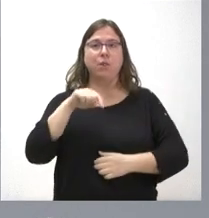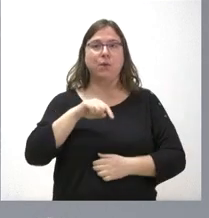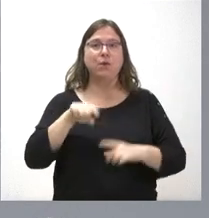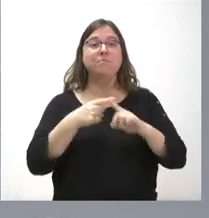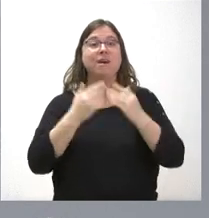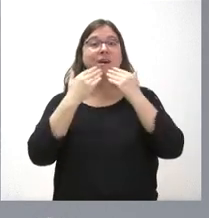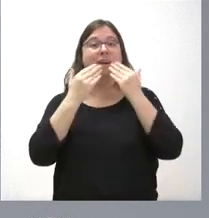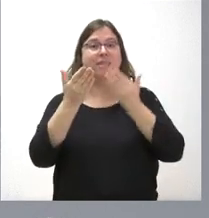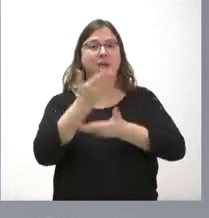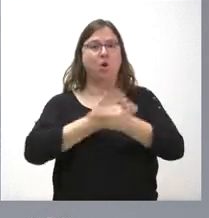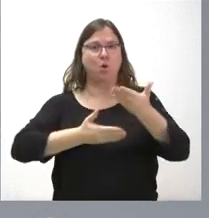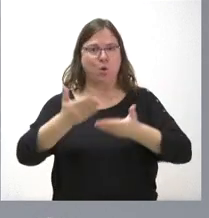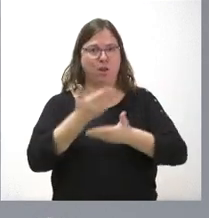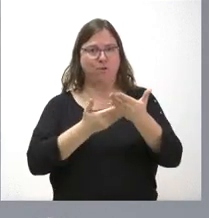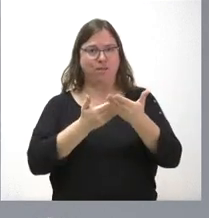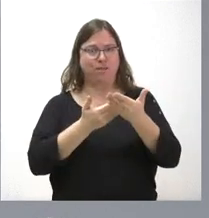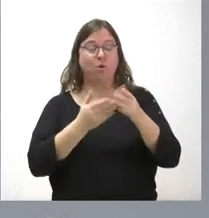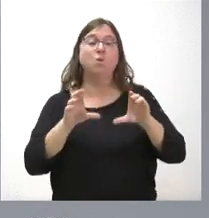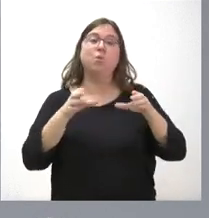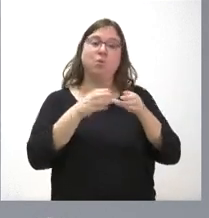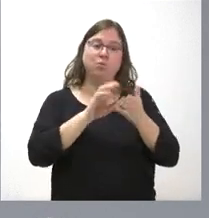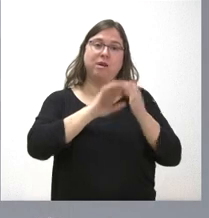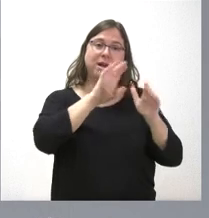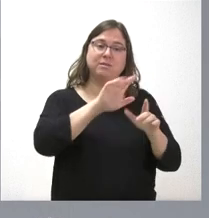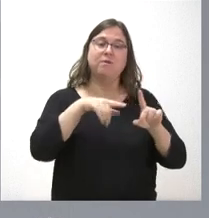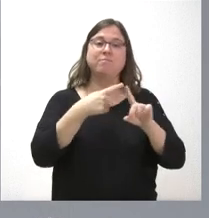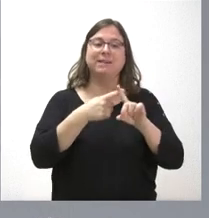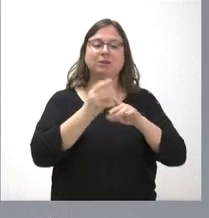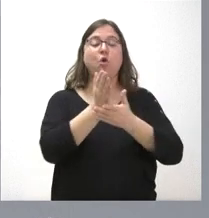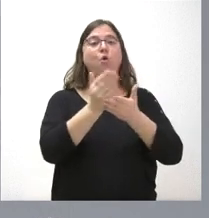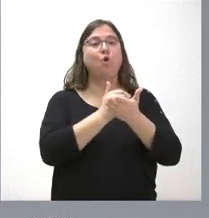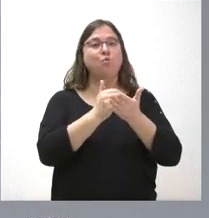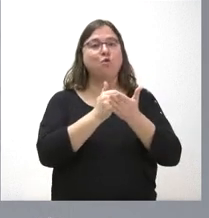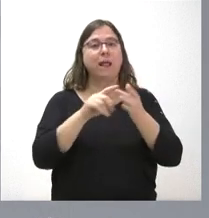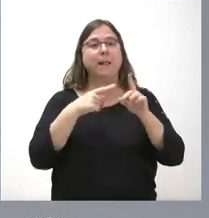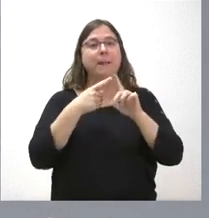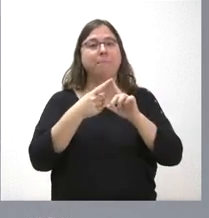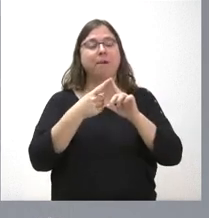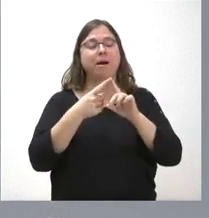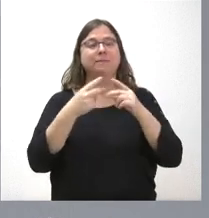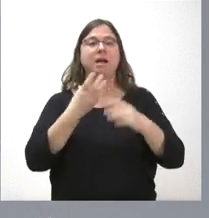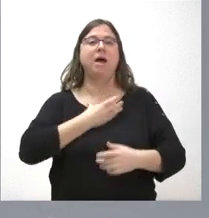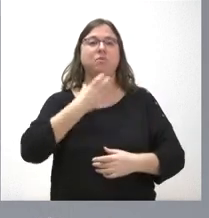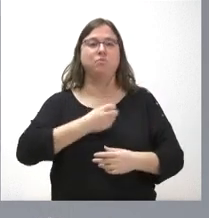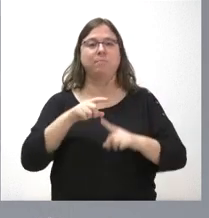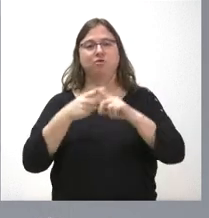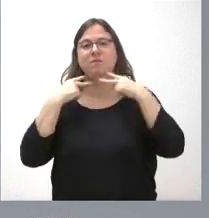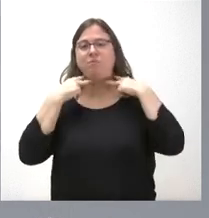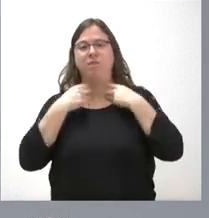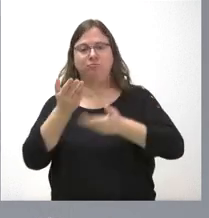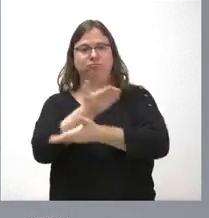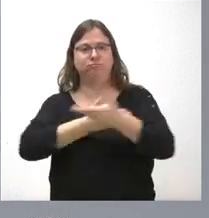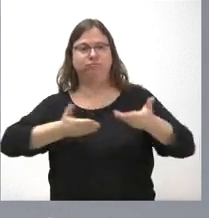colaboración entre la Junta de Castilla y León, entre la comunidad y las entidades locales. Se